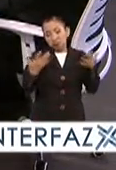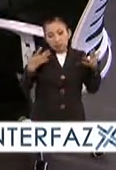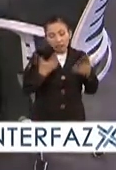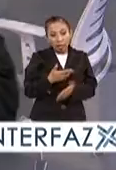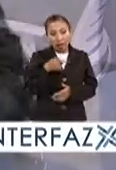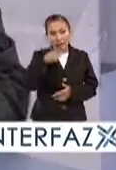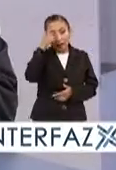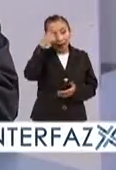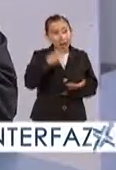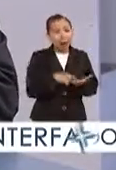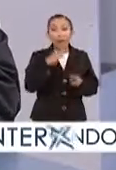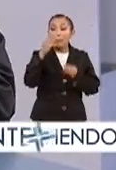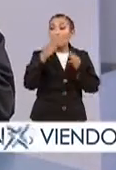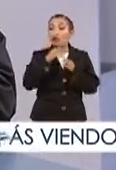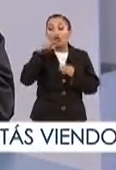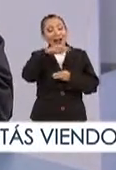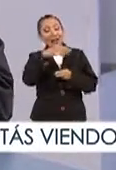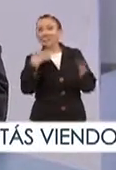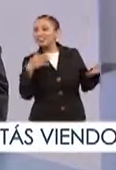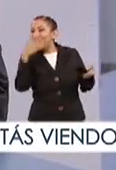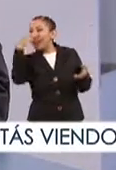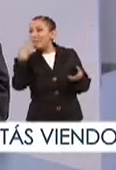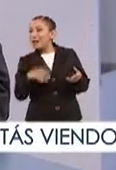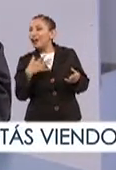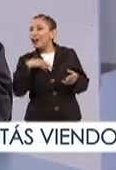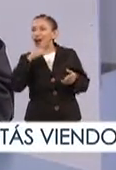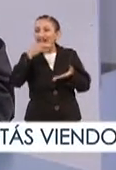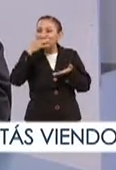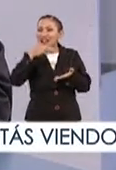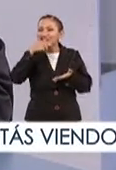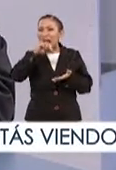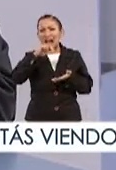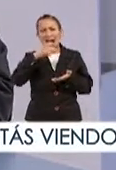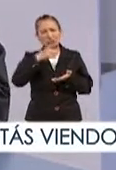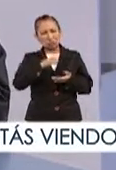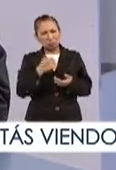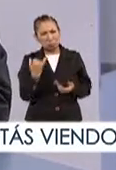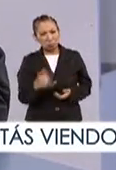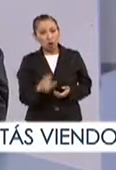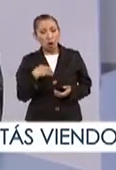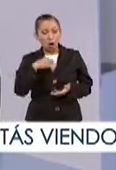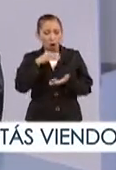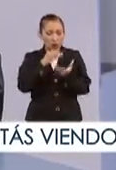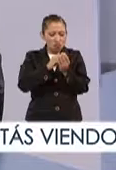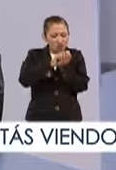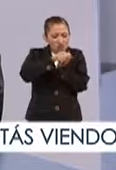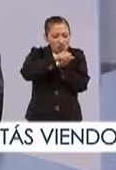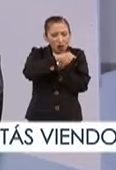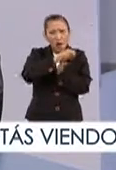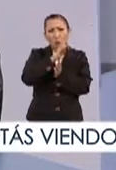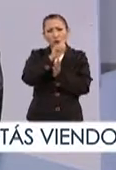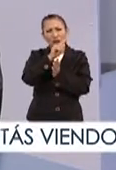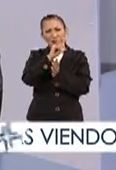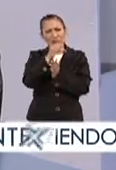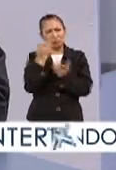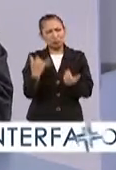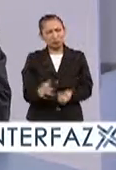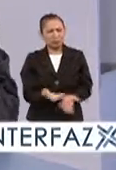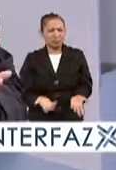que se siga creyendo en el mundo que la cocina mexicana son nachos, por ejemplo, o son burritos rellenos de frijolica. Da mucho corazón.